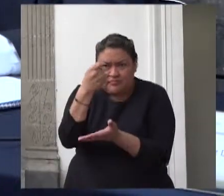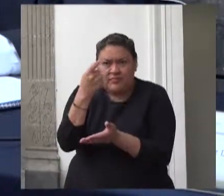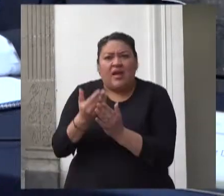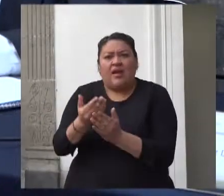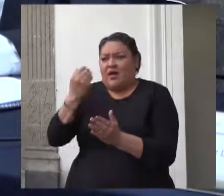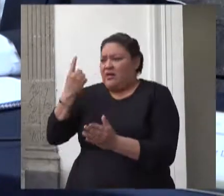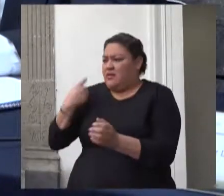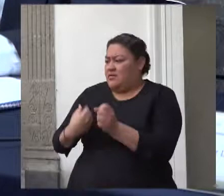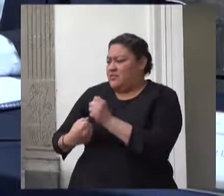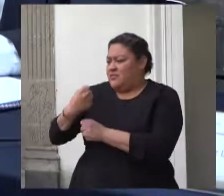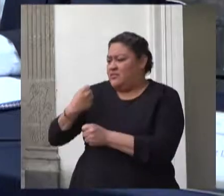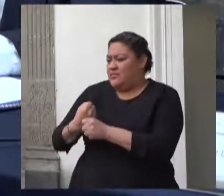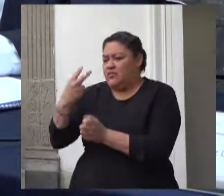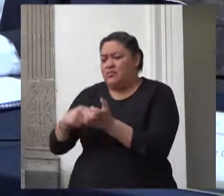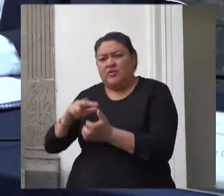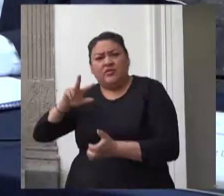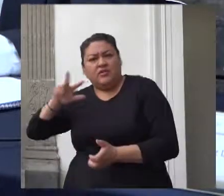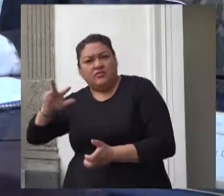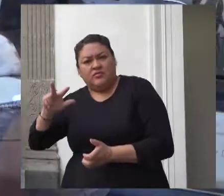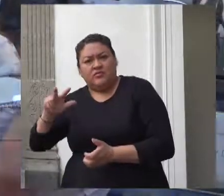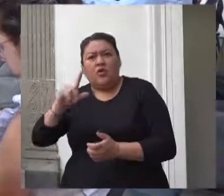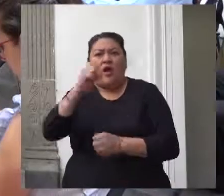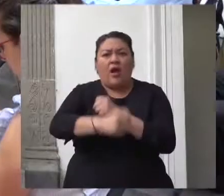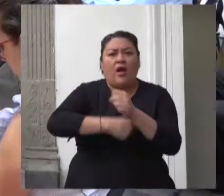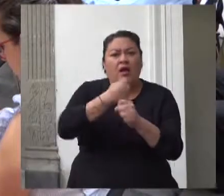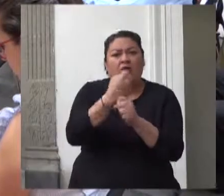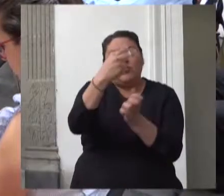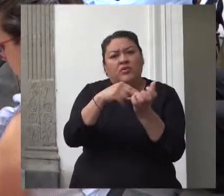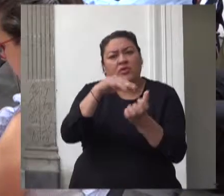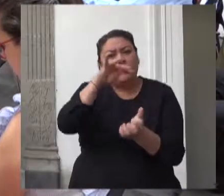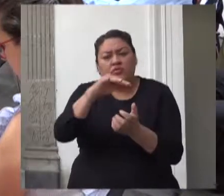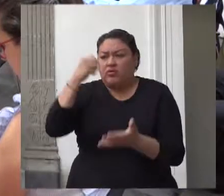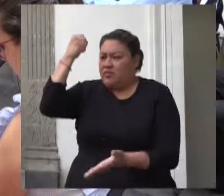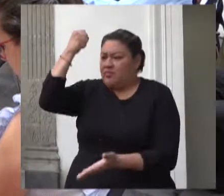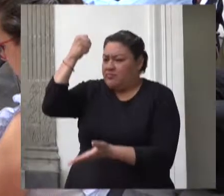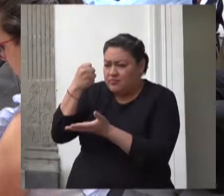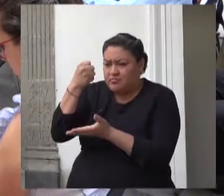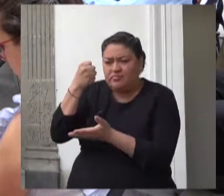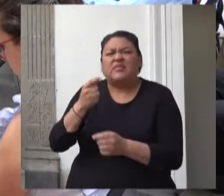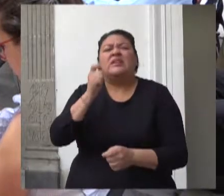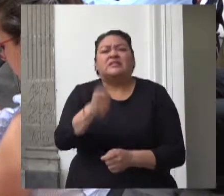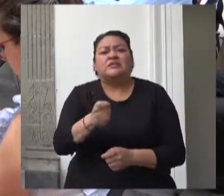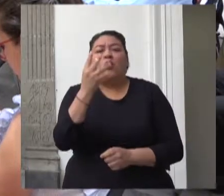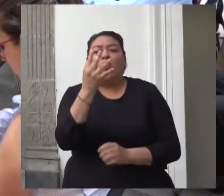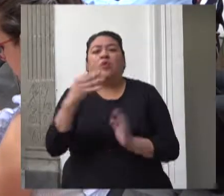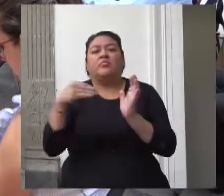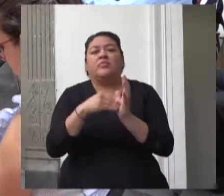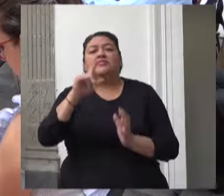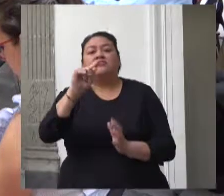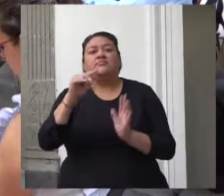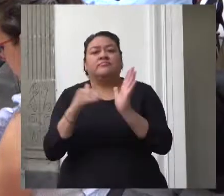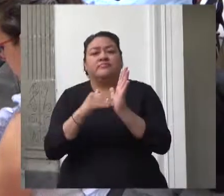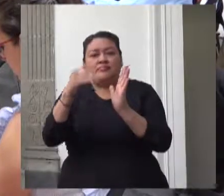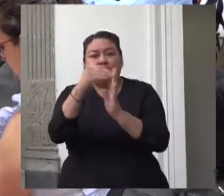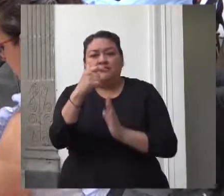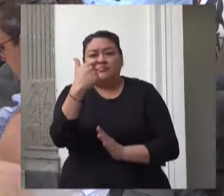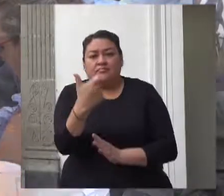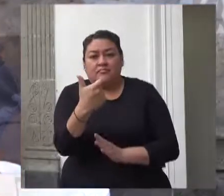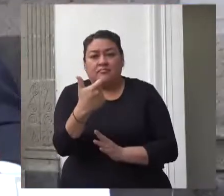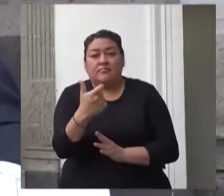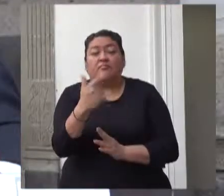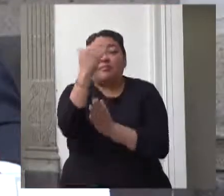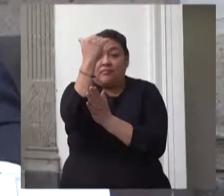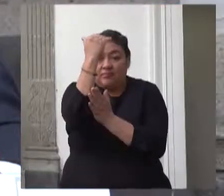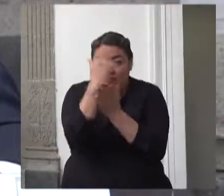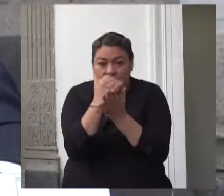fiscal 2018 que contó con 4.070 millones de pesos para quedar en